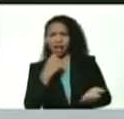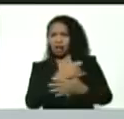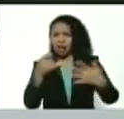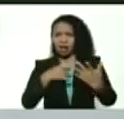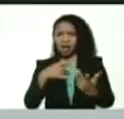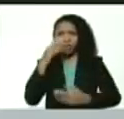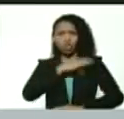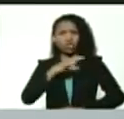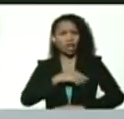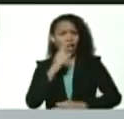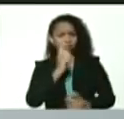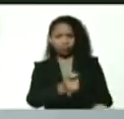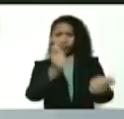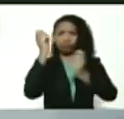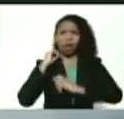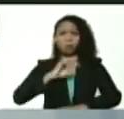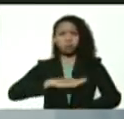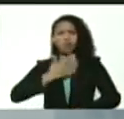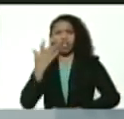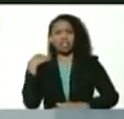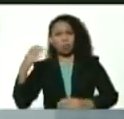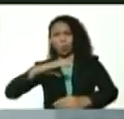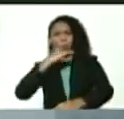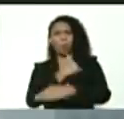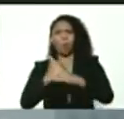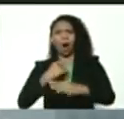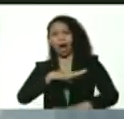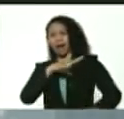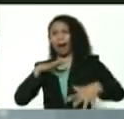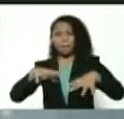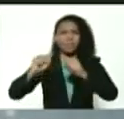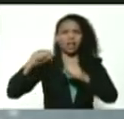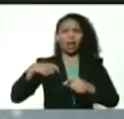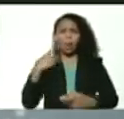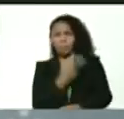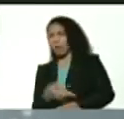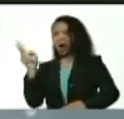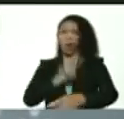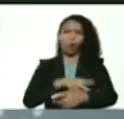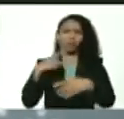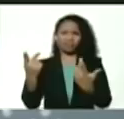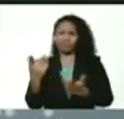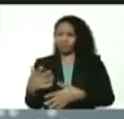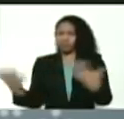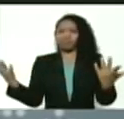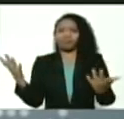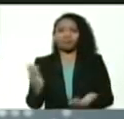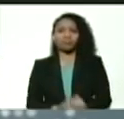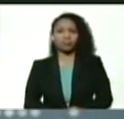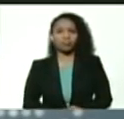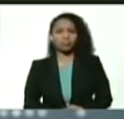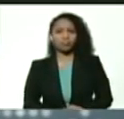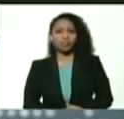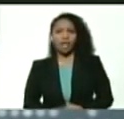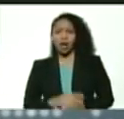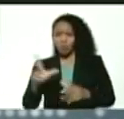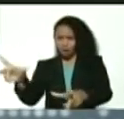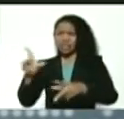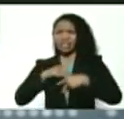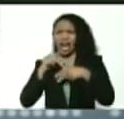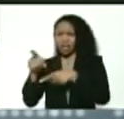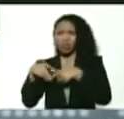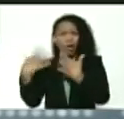a asumir el poder como que fueran capitalistas o peor que capitalistas vamos a aceptar eso